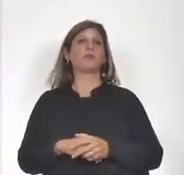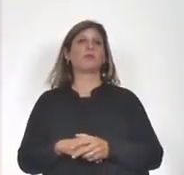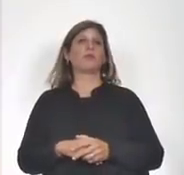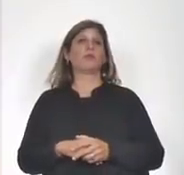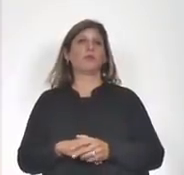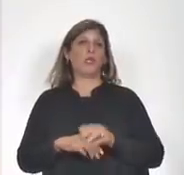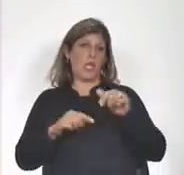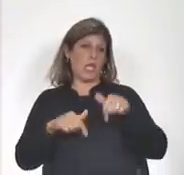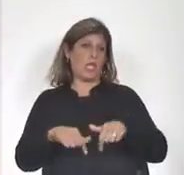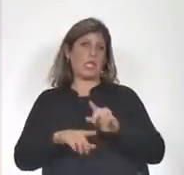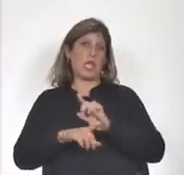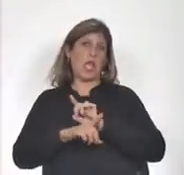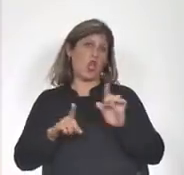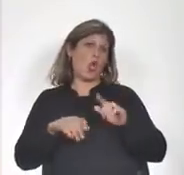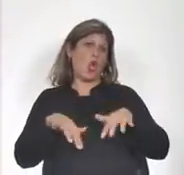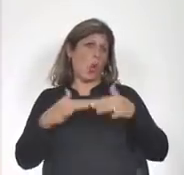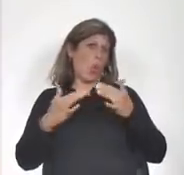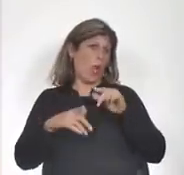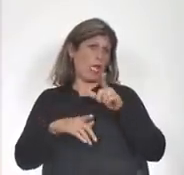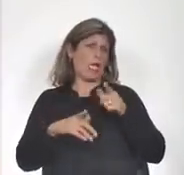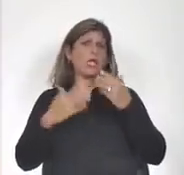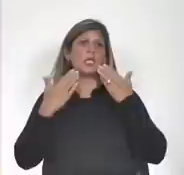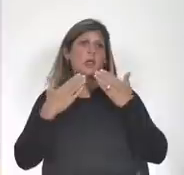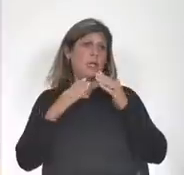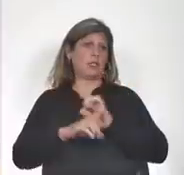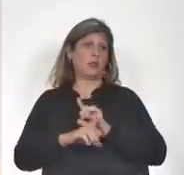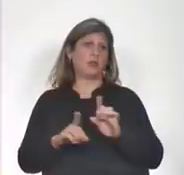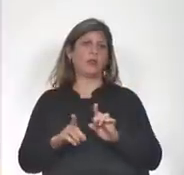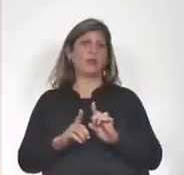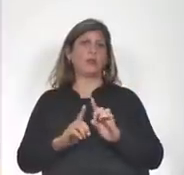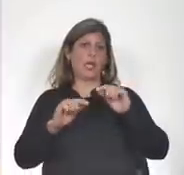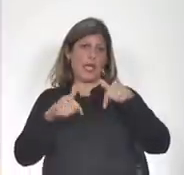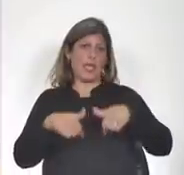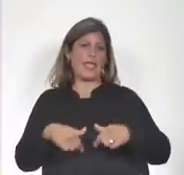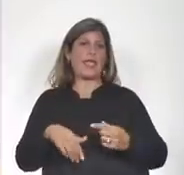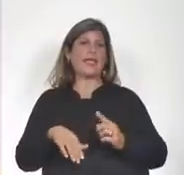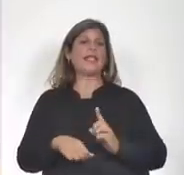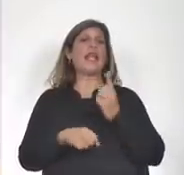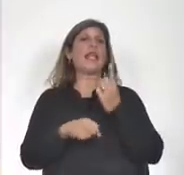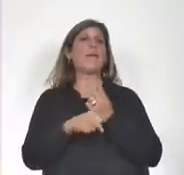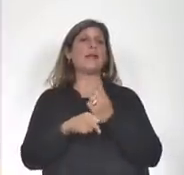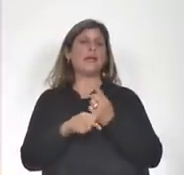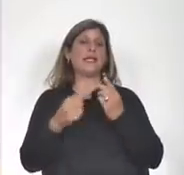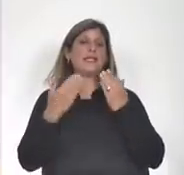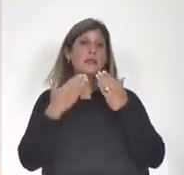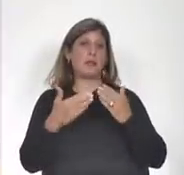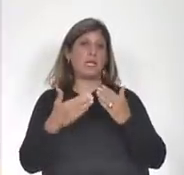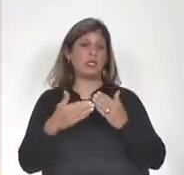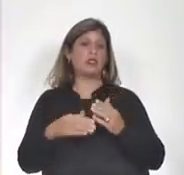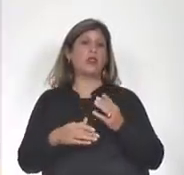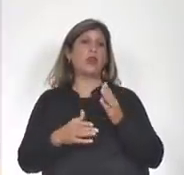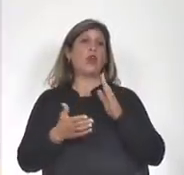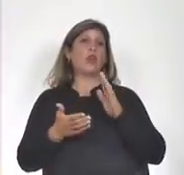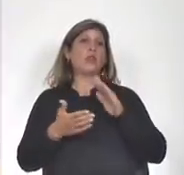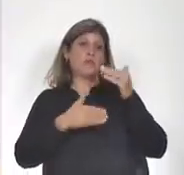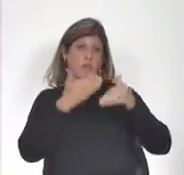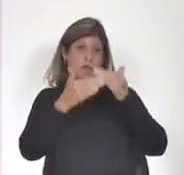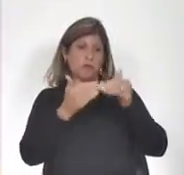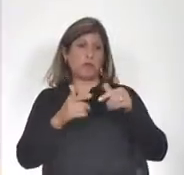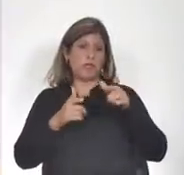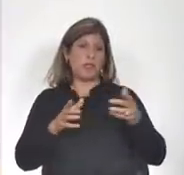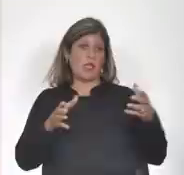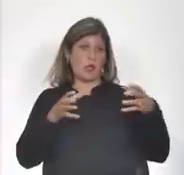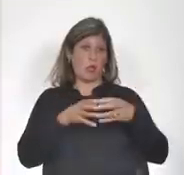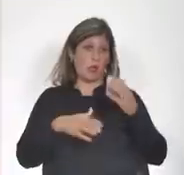señora Presidenta, cualquier interpelación. Es la primera interpelación que se desarrolla desde el